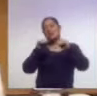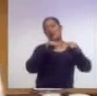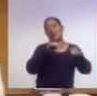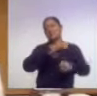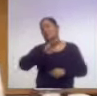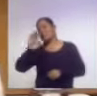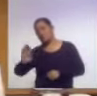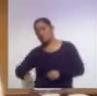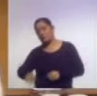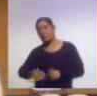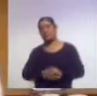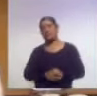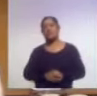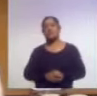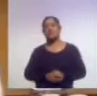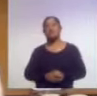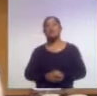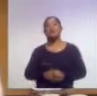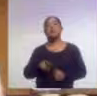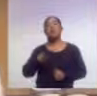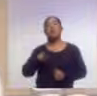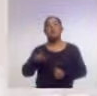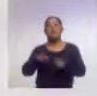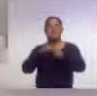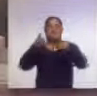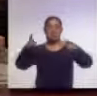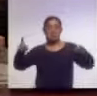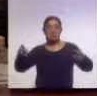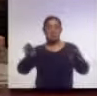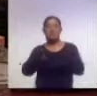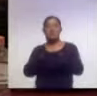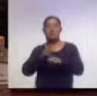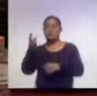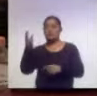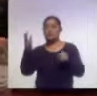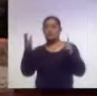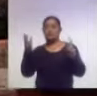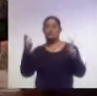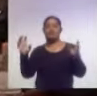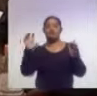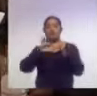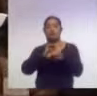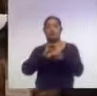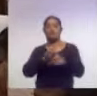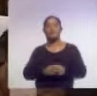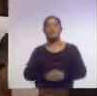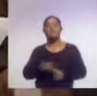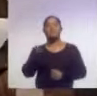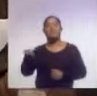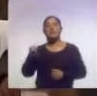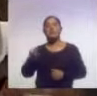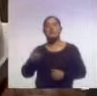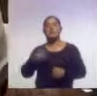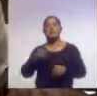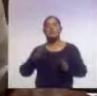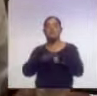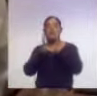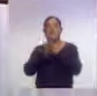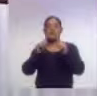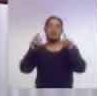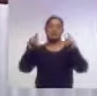mortalidad y su vinculación con el desarrollo. En esta primera sesión participaron los municipios de Tlaxcala,